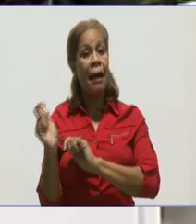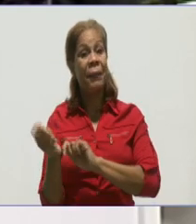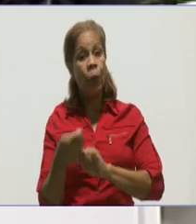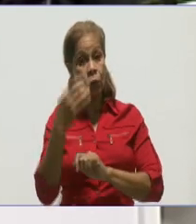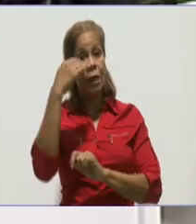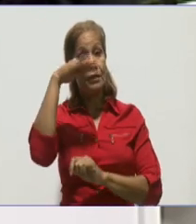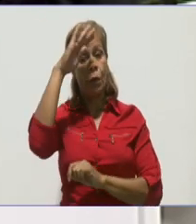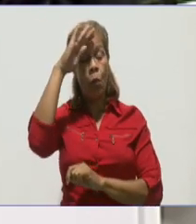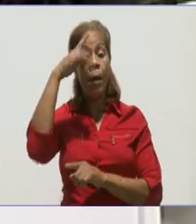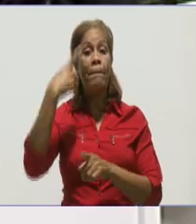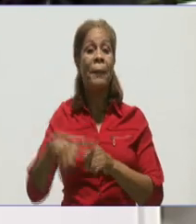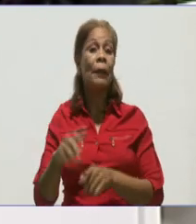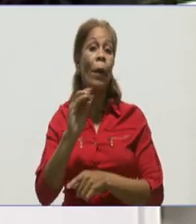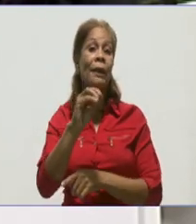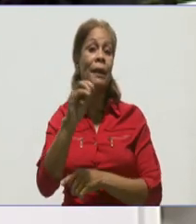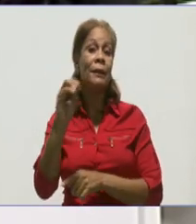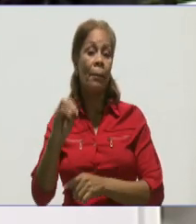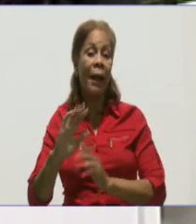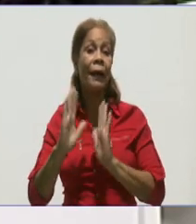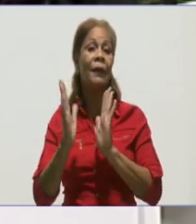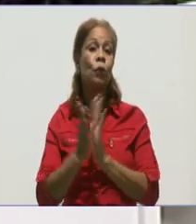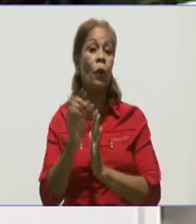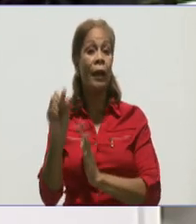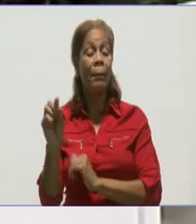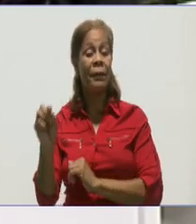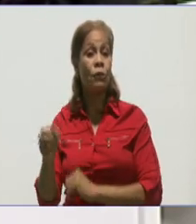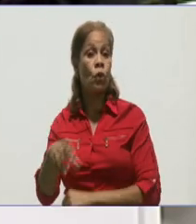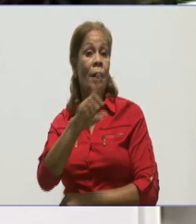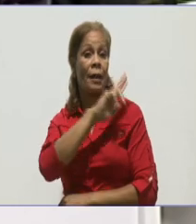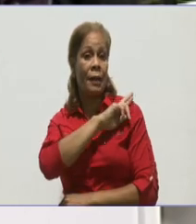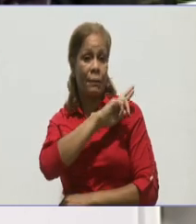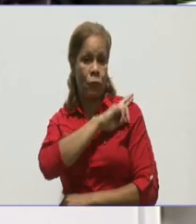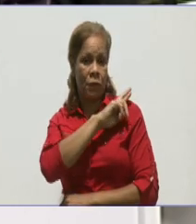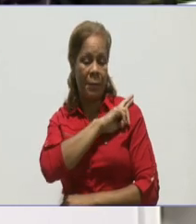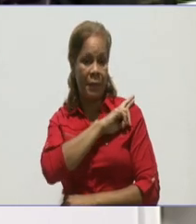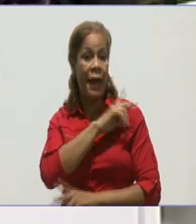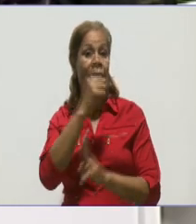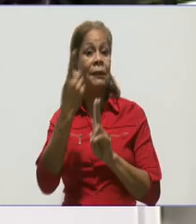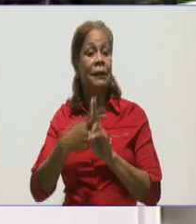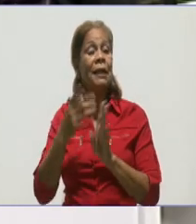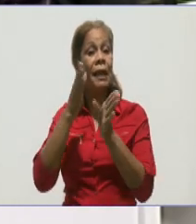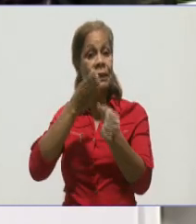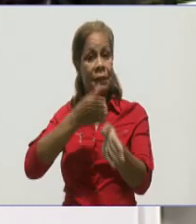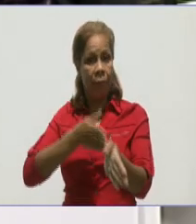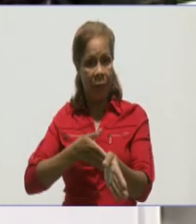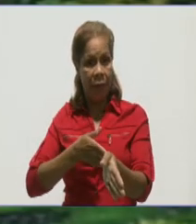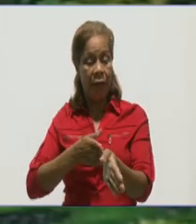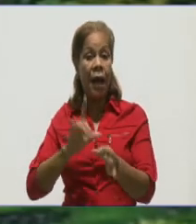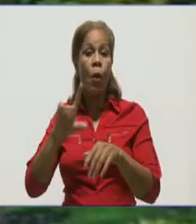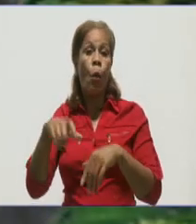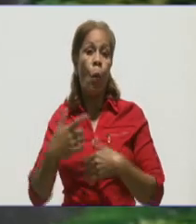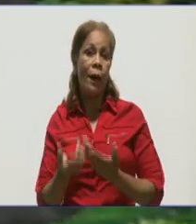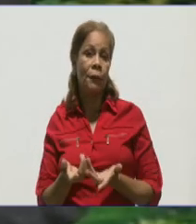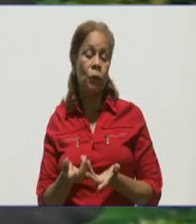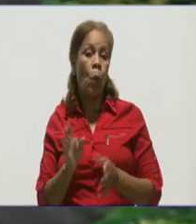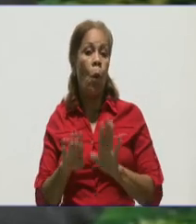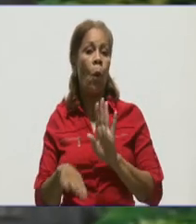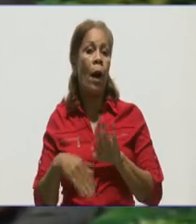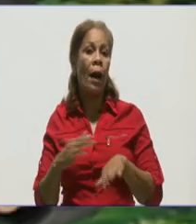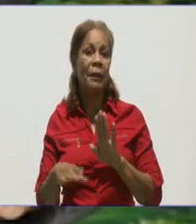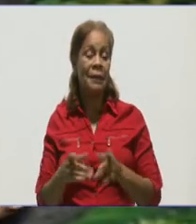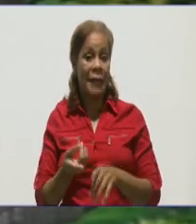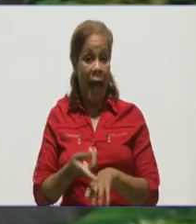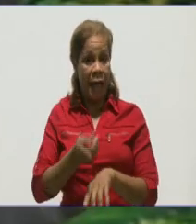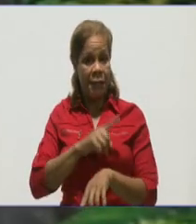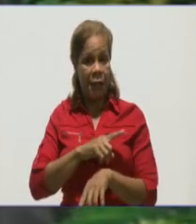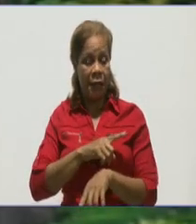hay que llamar a la disciplina, al autocontrol, a la responsabilidad cuando estemos disfrutando del juego de pelota. Porque si ayer